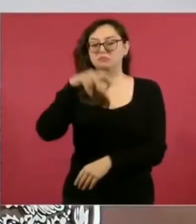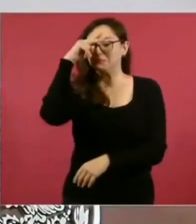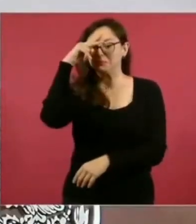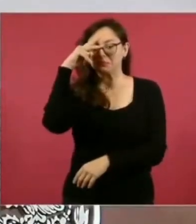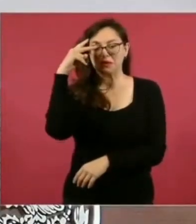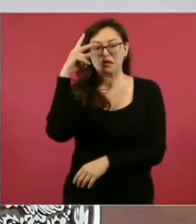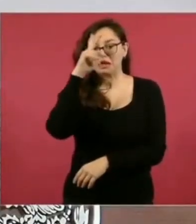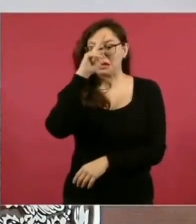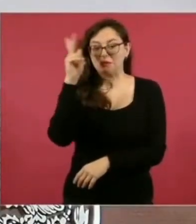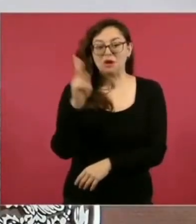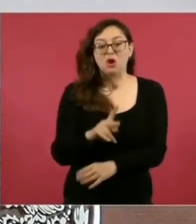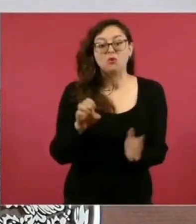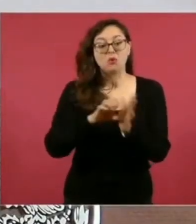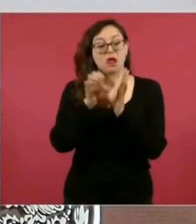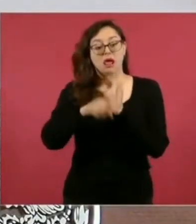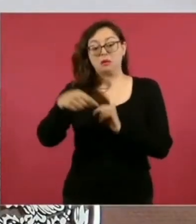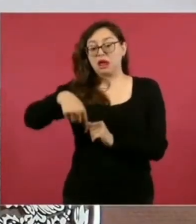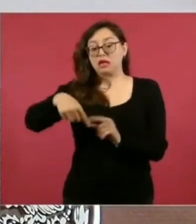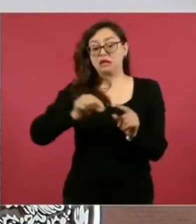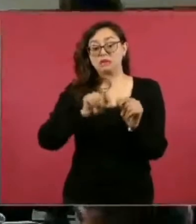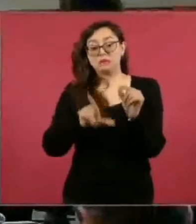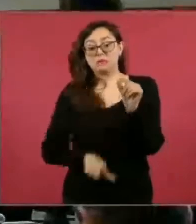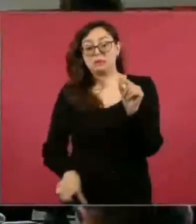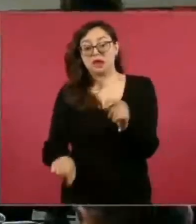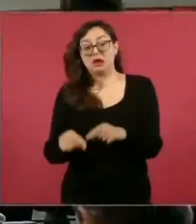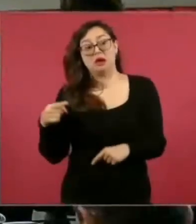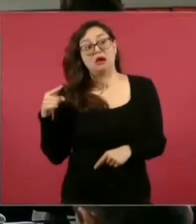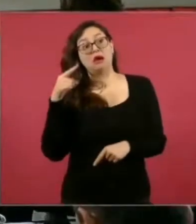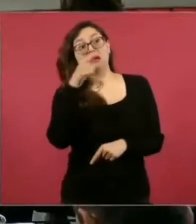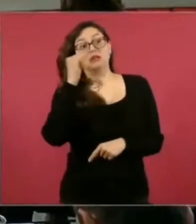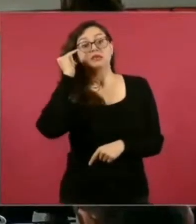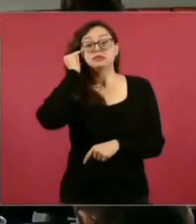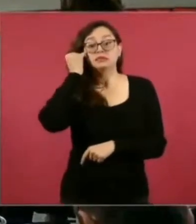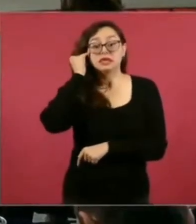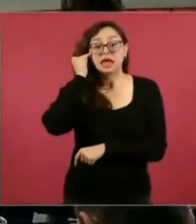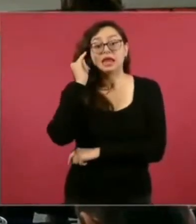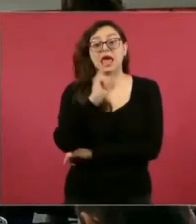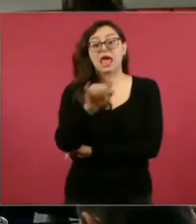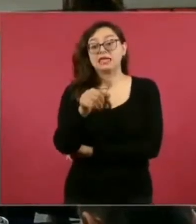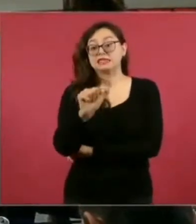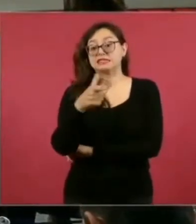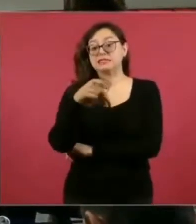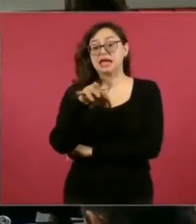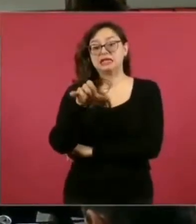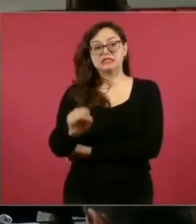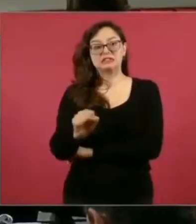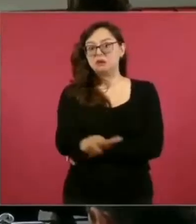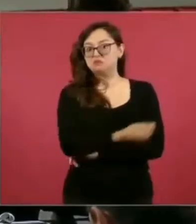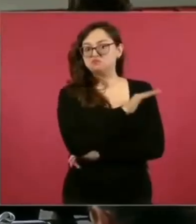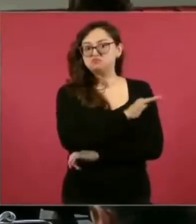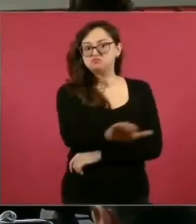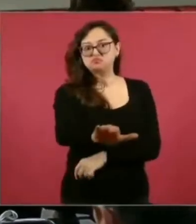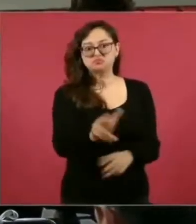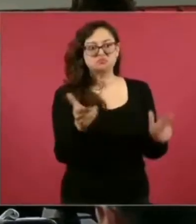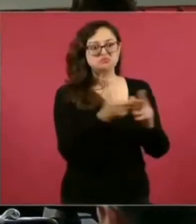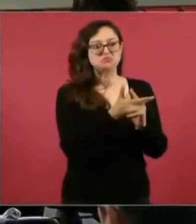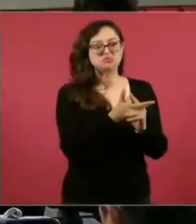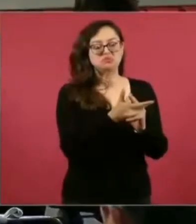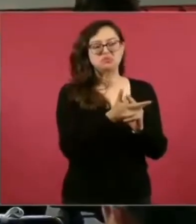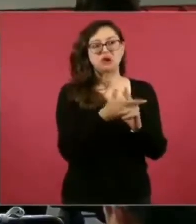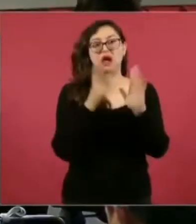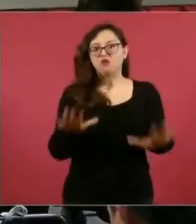caso del exterminio ya aquí y el caso exterior es el holocausto nazi